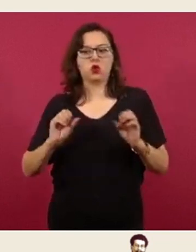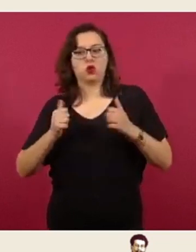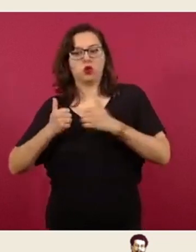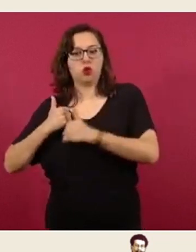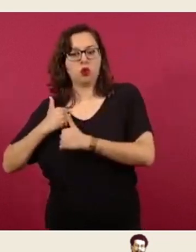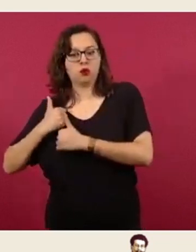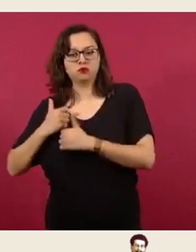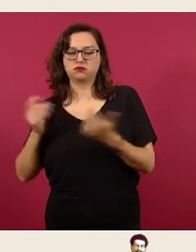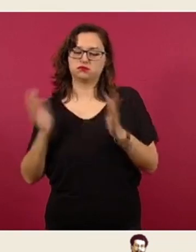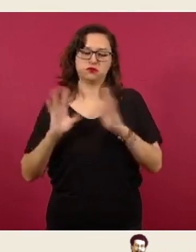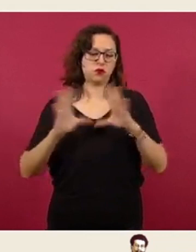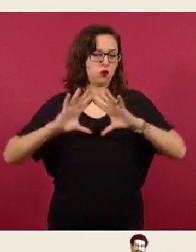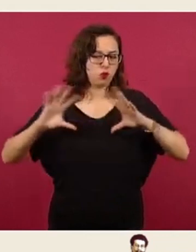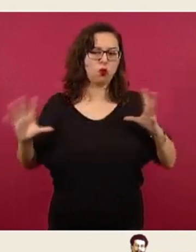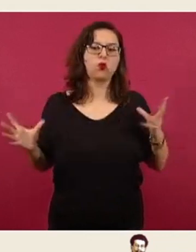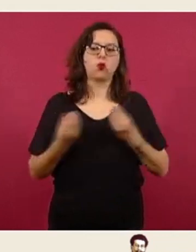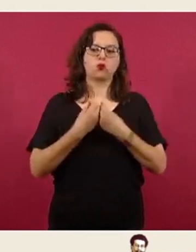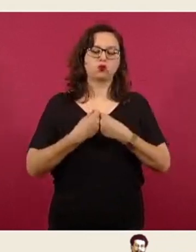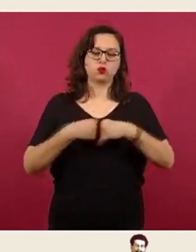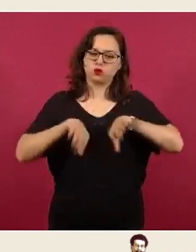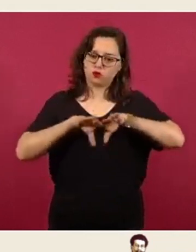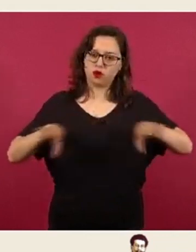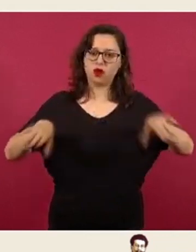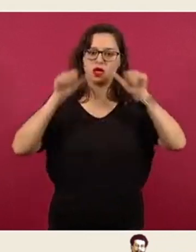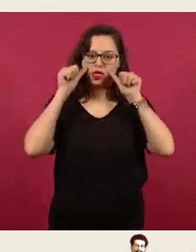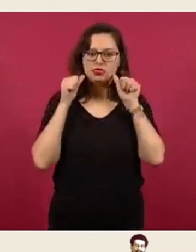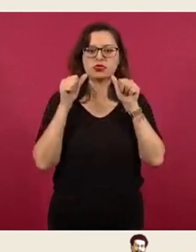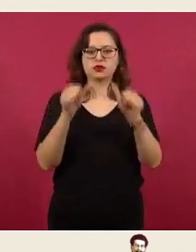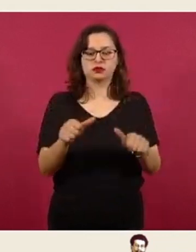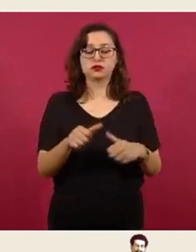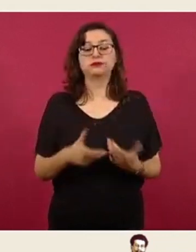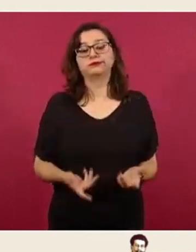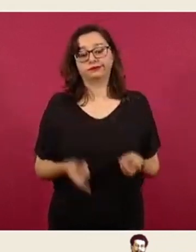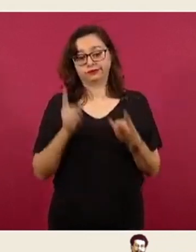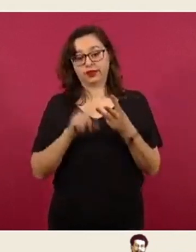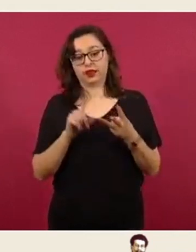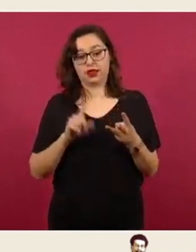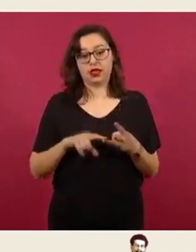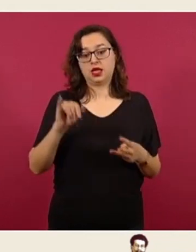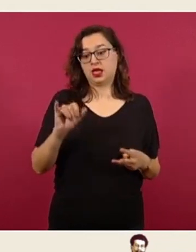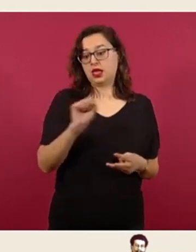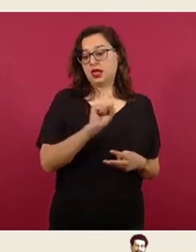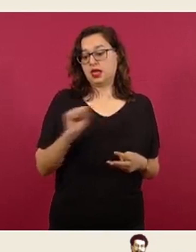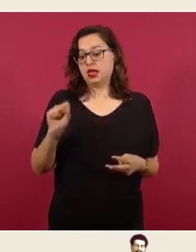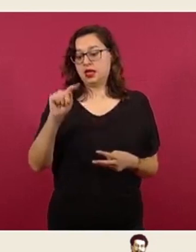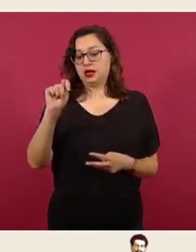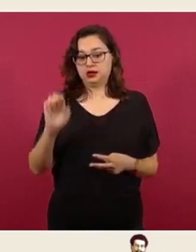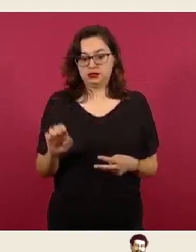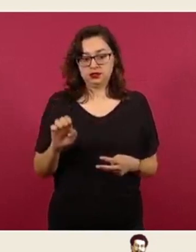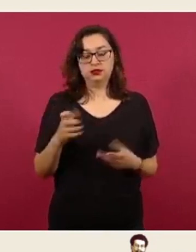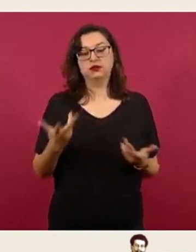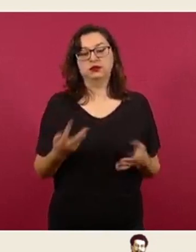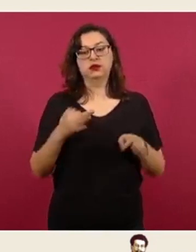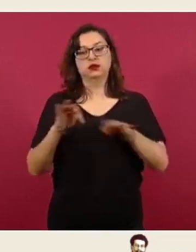en zonas urbanas a la población que es derechohabiente por ser trabajadoras, trabajadores de las